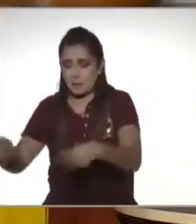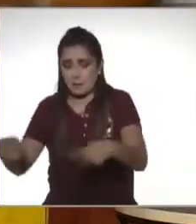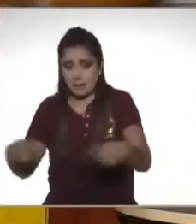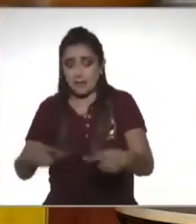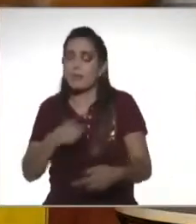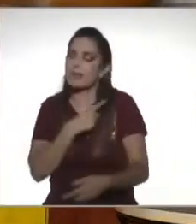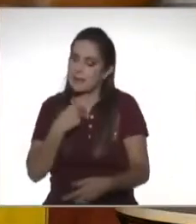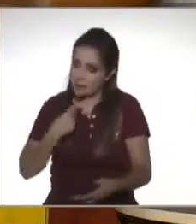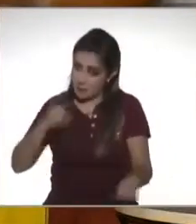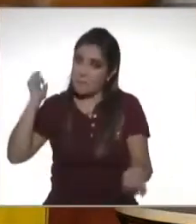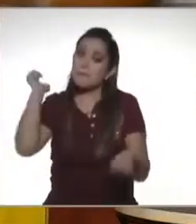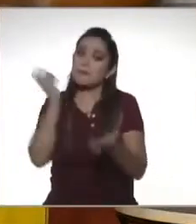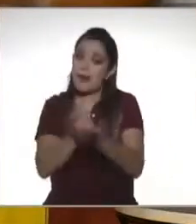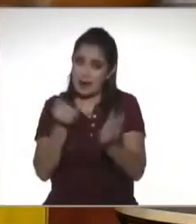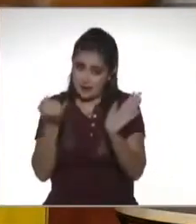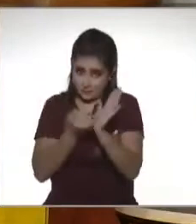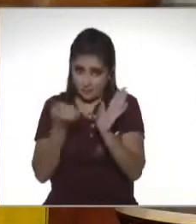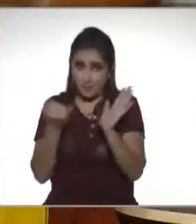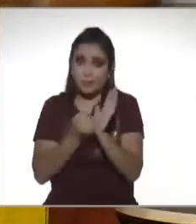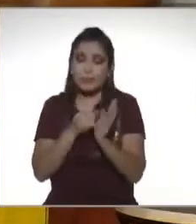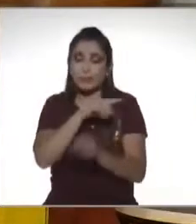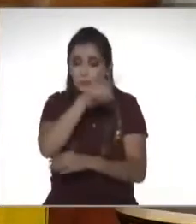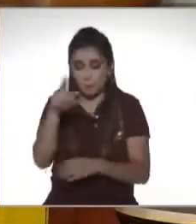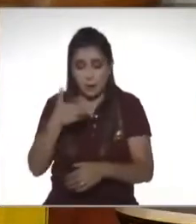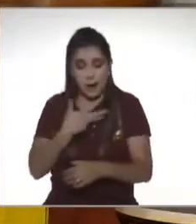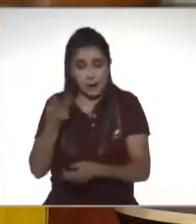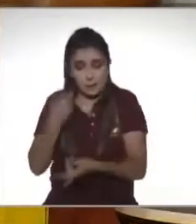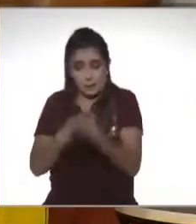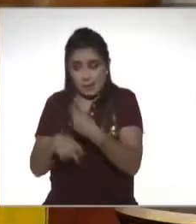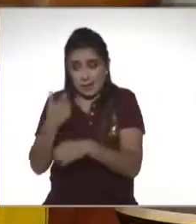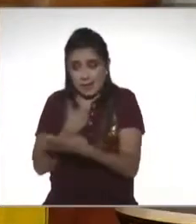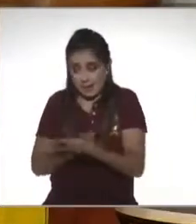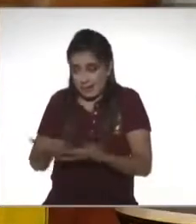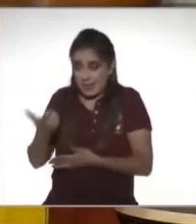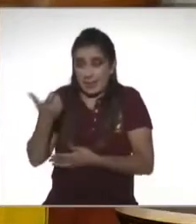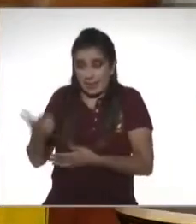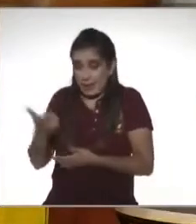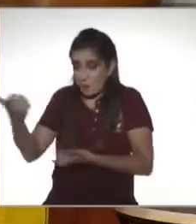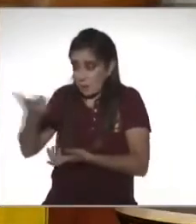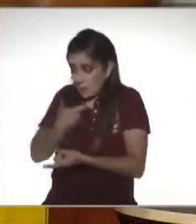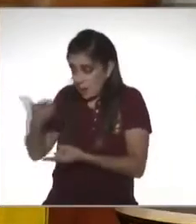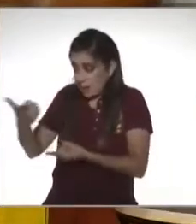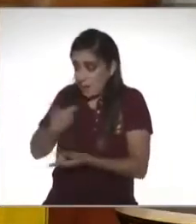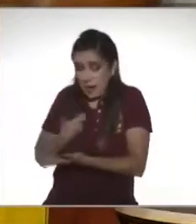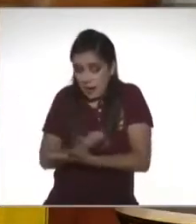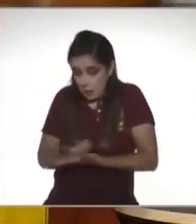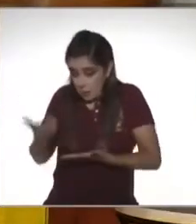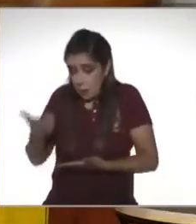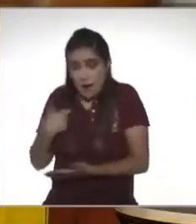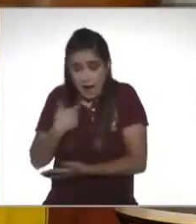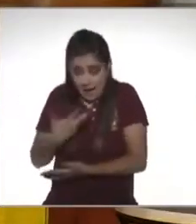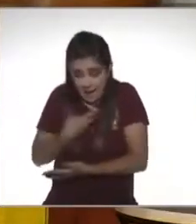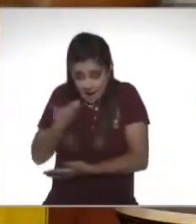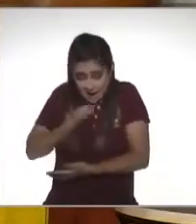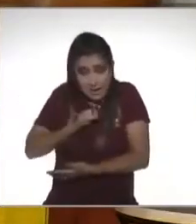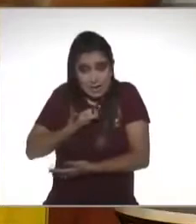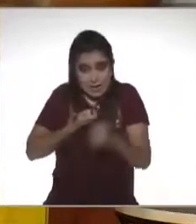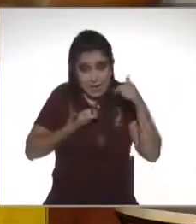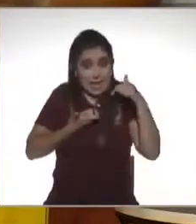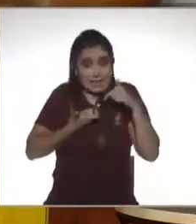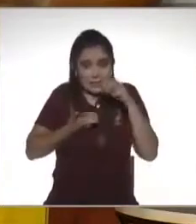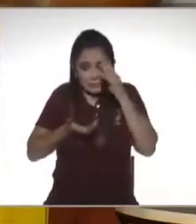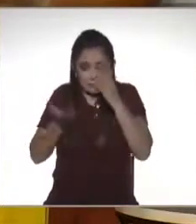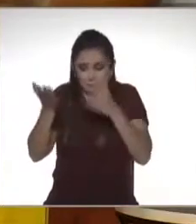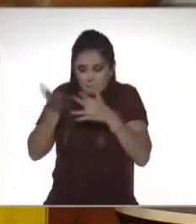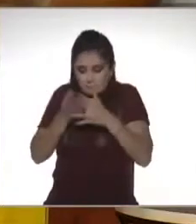pagar impuesto. O todo mundo que tiene un ingreso, porque el impuesto de la renta grava precisamente el ingreso, así es, entonces tendría que